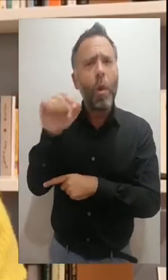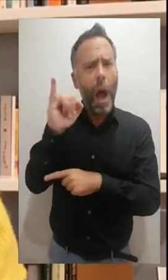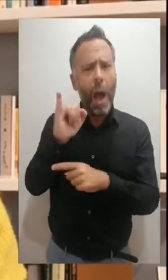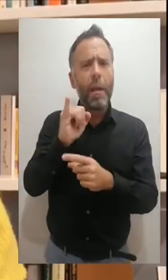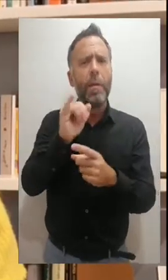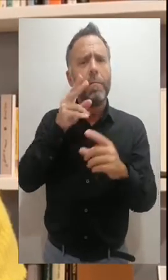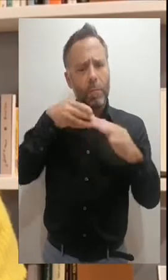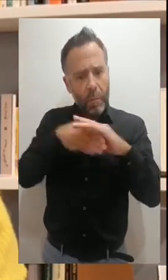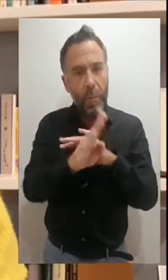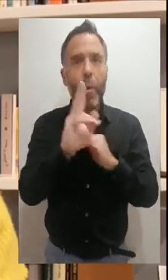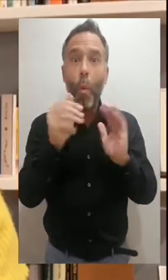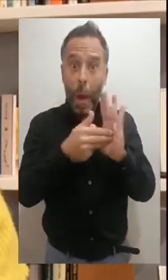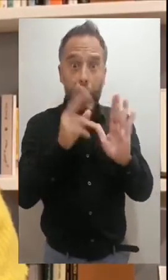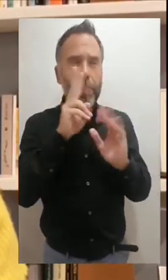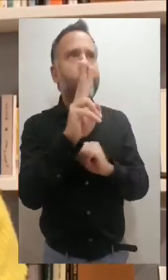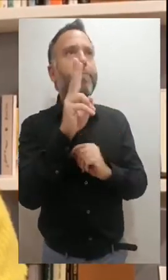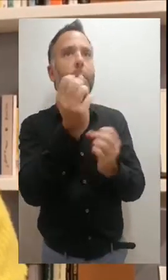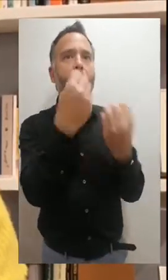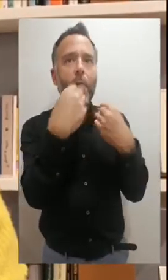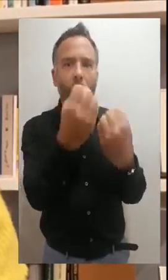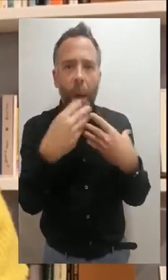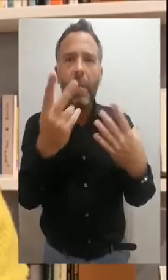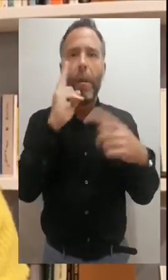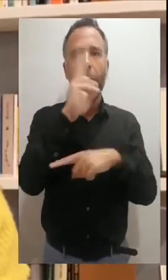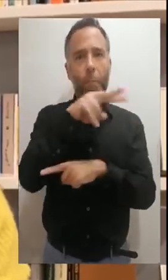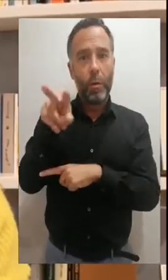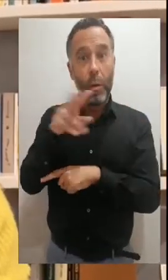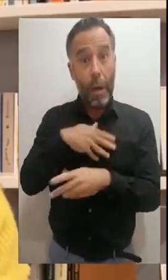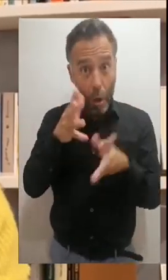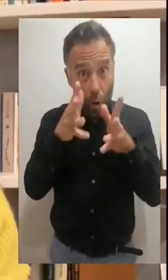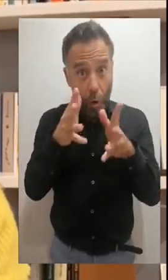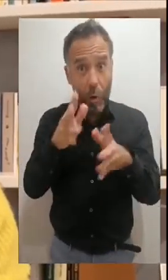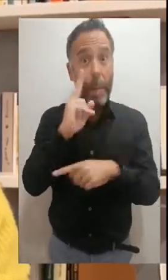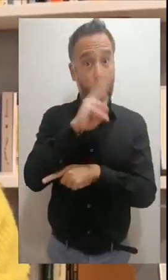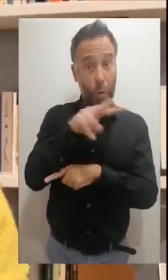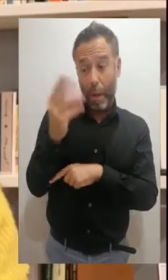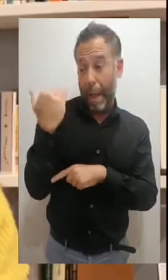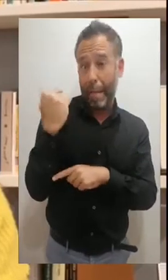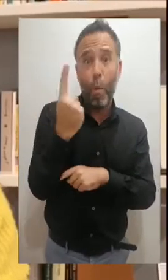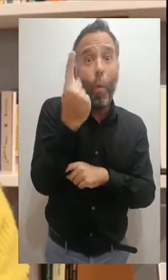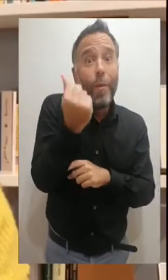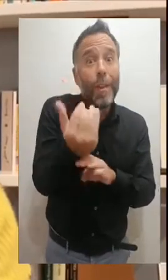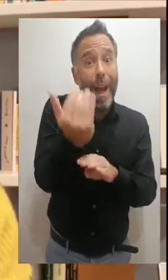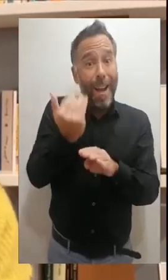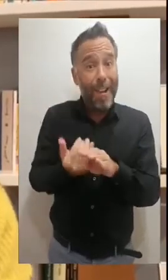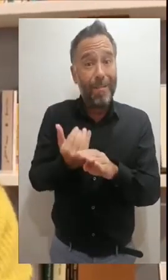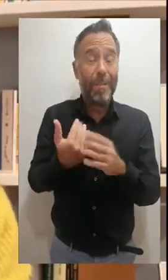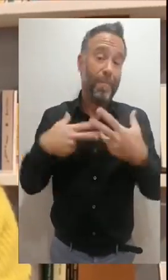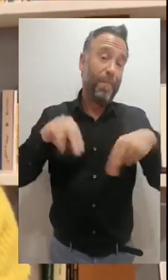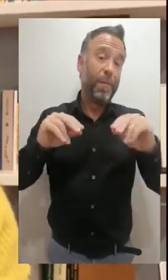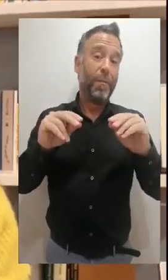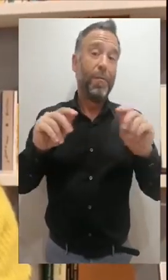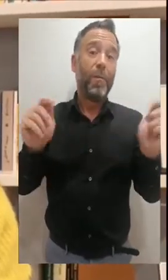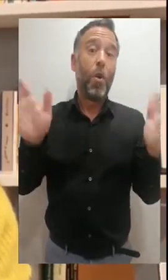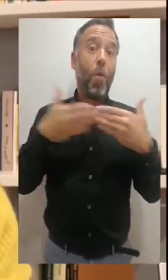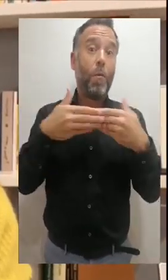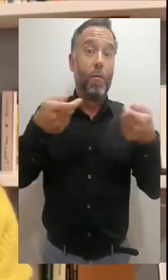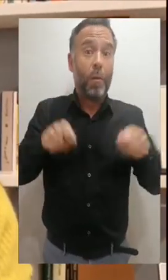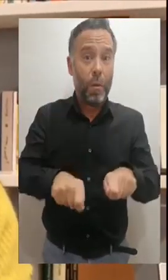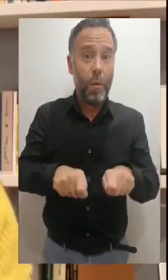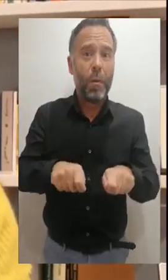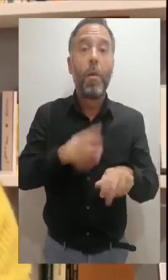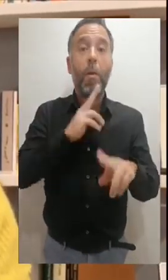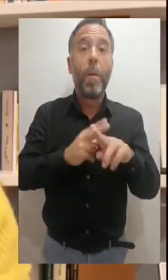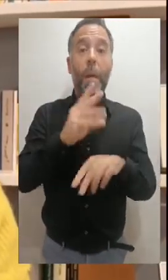actividades y exposiciones. Quiero recomendar especialmente la exposición que inauguramos justo un día antes de cerrar por el coronavirus.